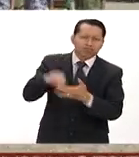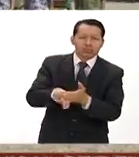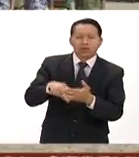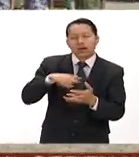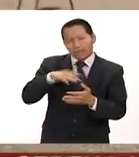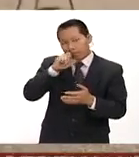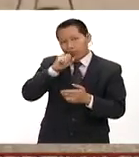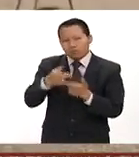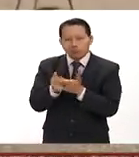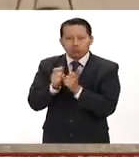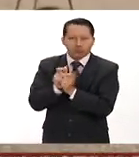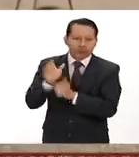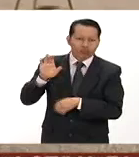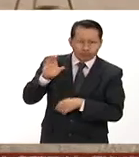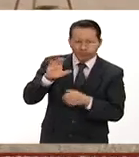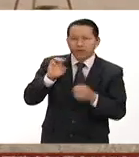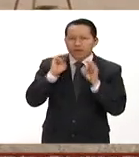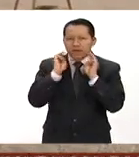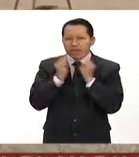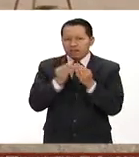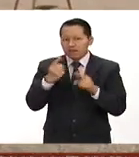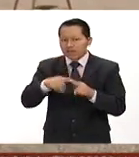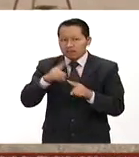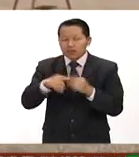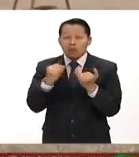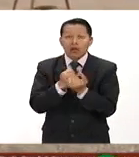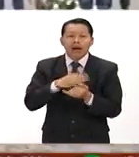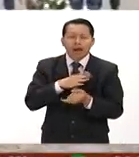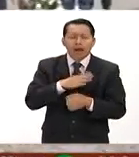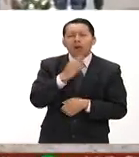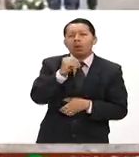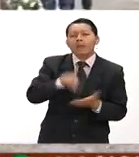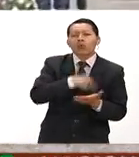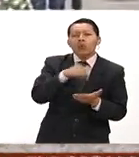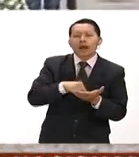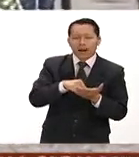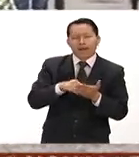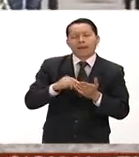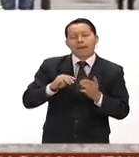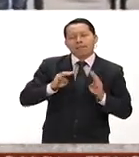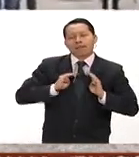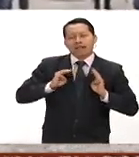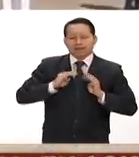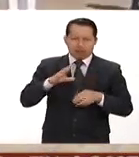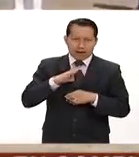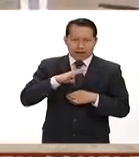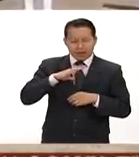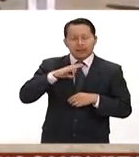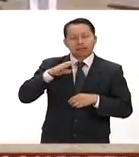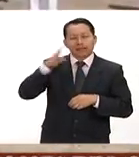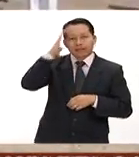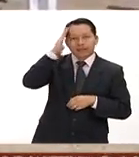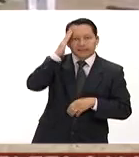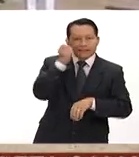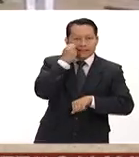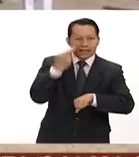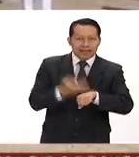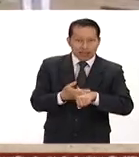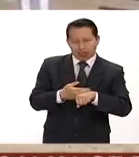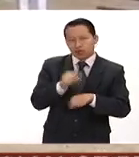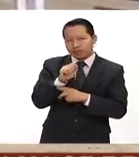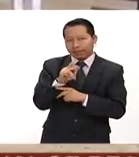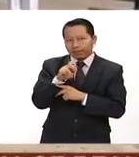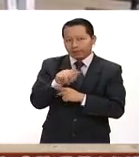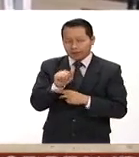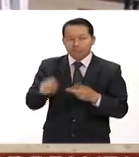organizado. En las instalaciones de la novena zona militar estuvieron presentes Salvador Cienfuegos Cepeda, secretario de la Defensa Nacional,